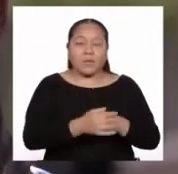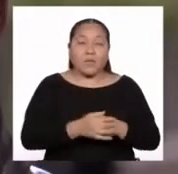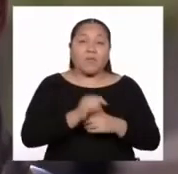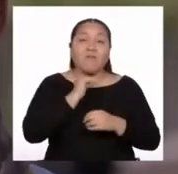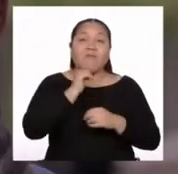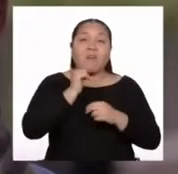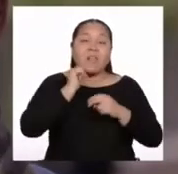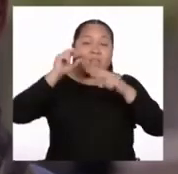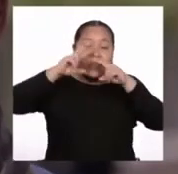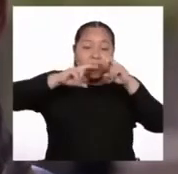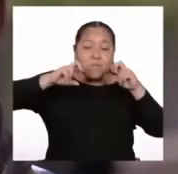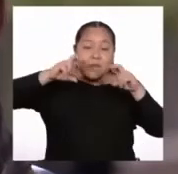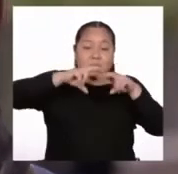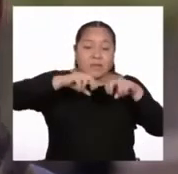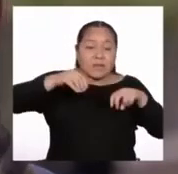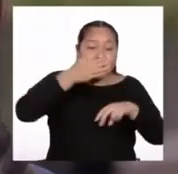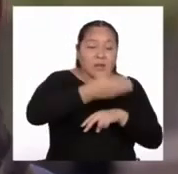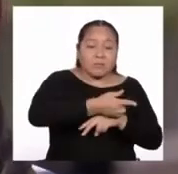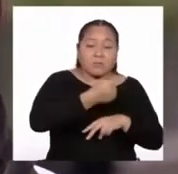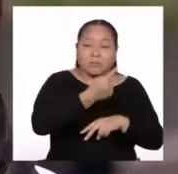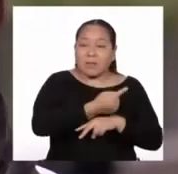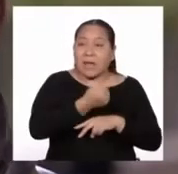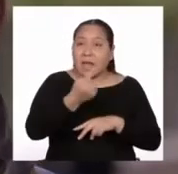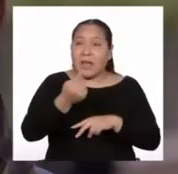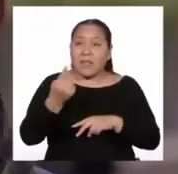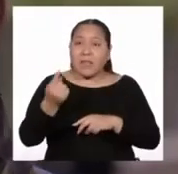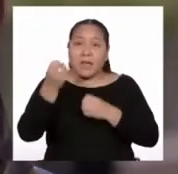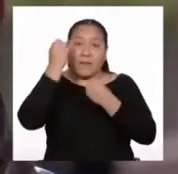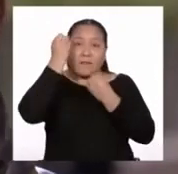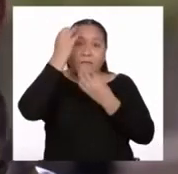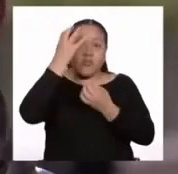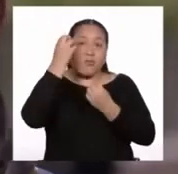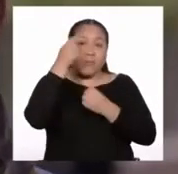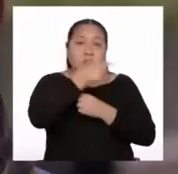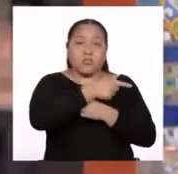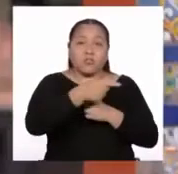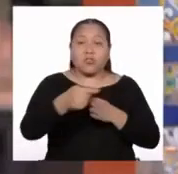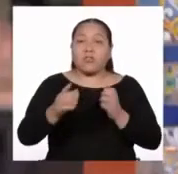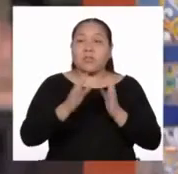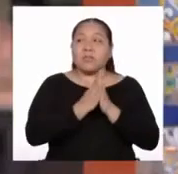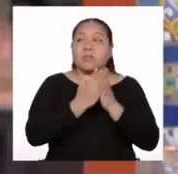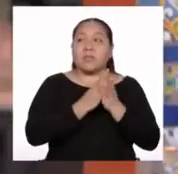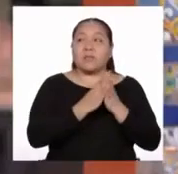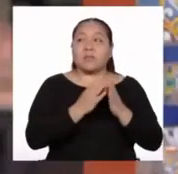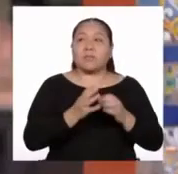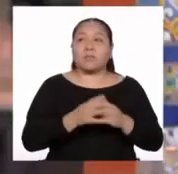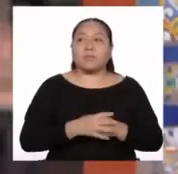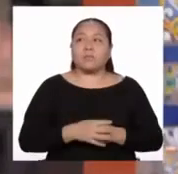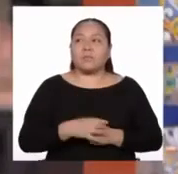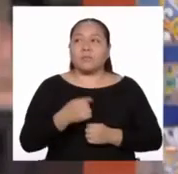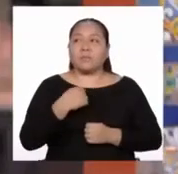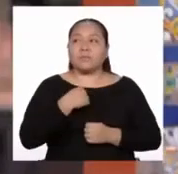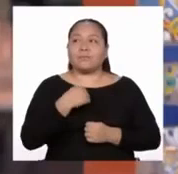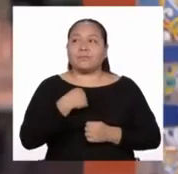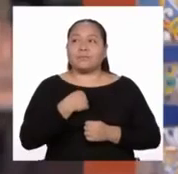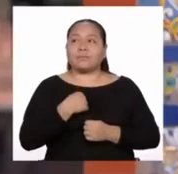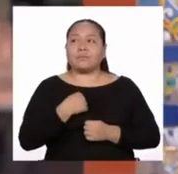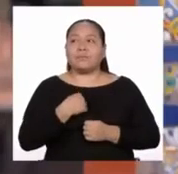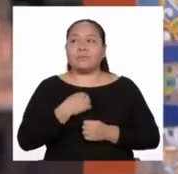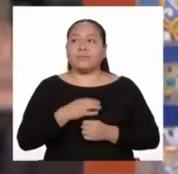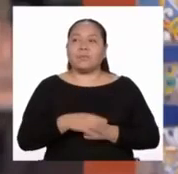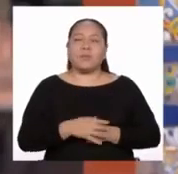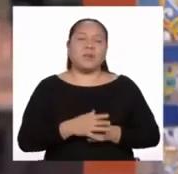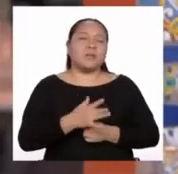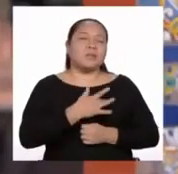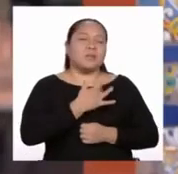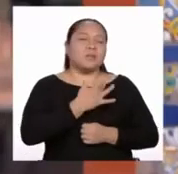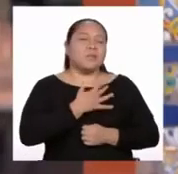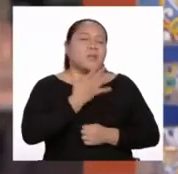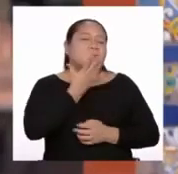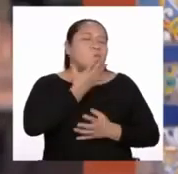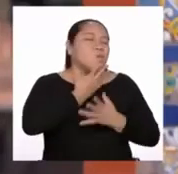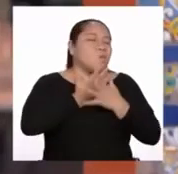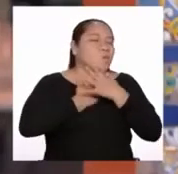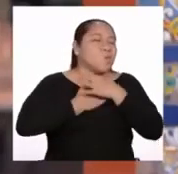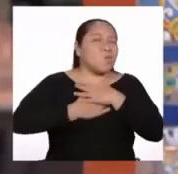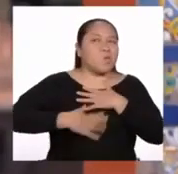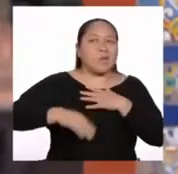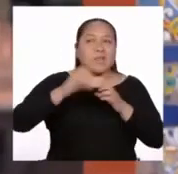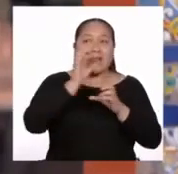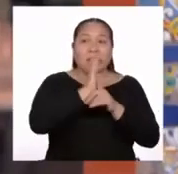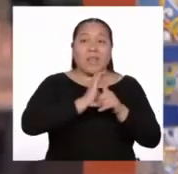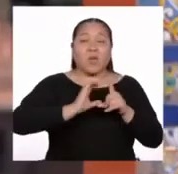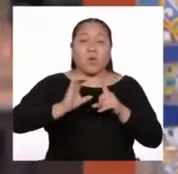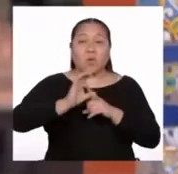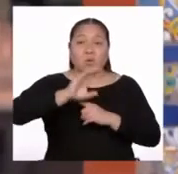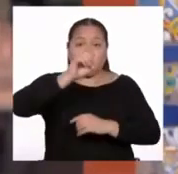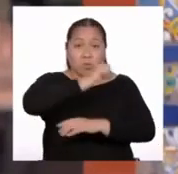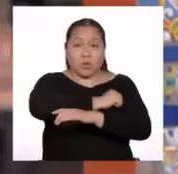investigado todo todavía de esta obra. Que yo soy un apasionado de la cultura andina y